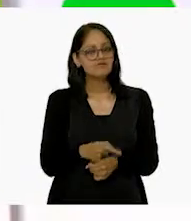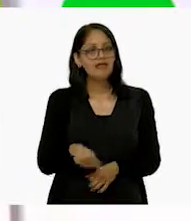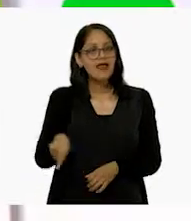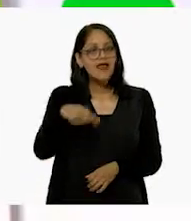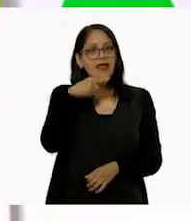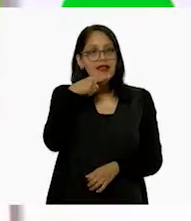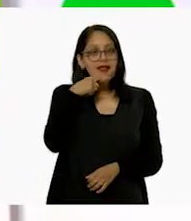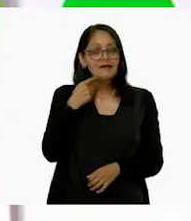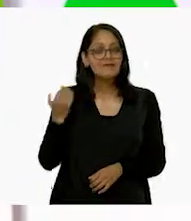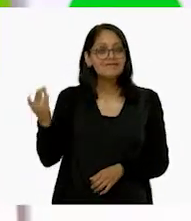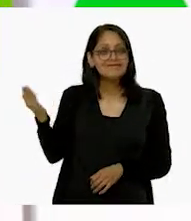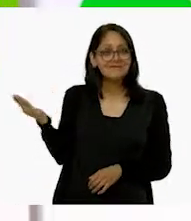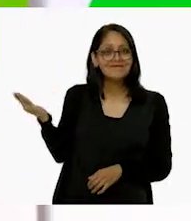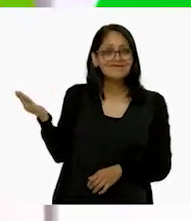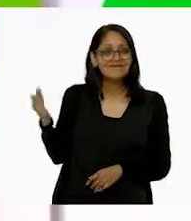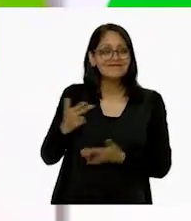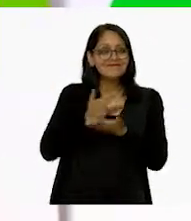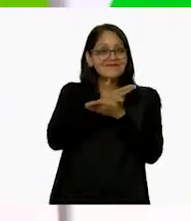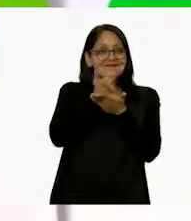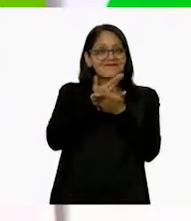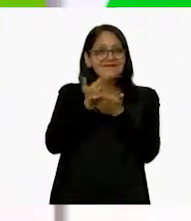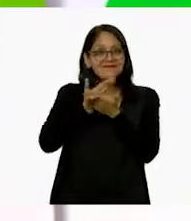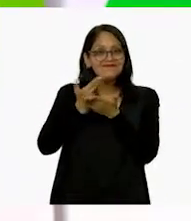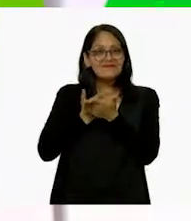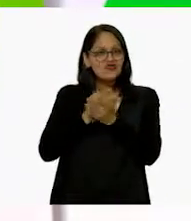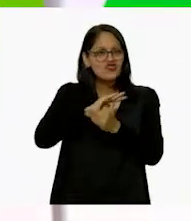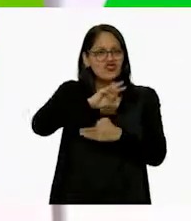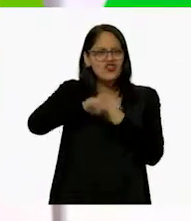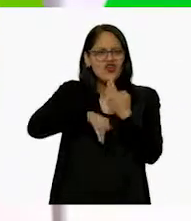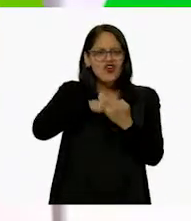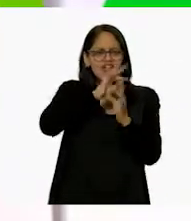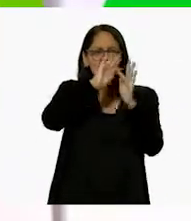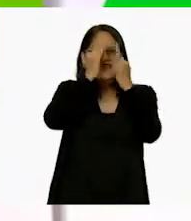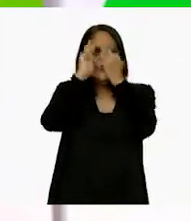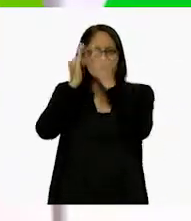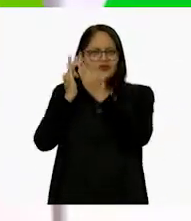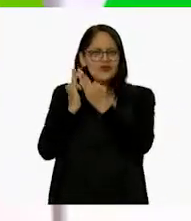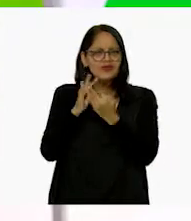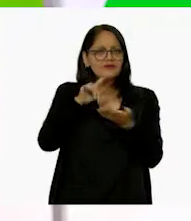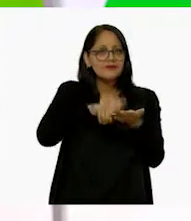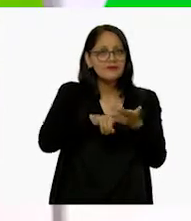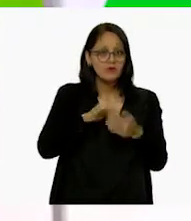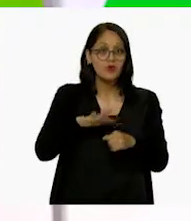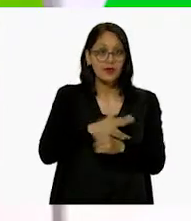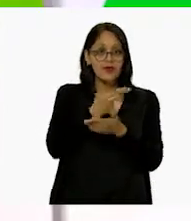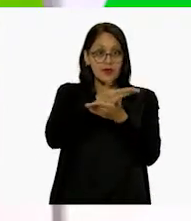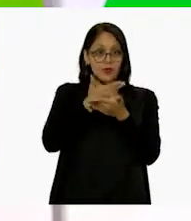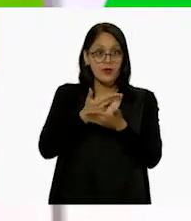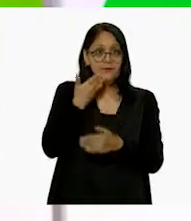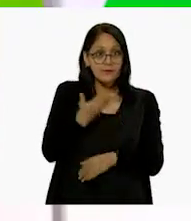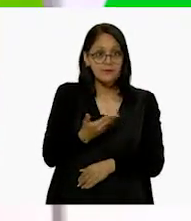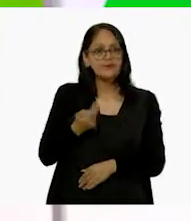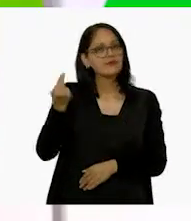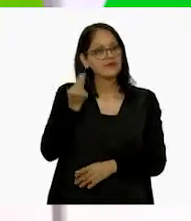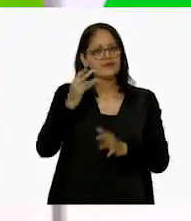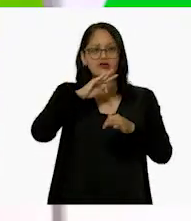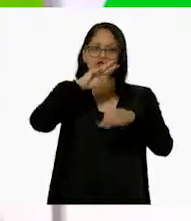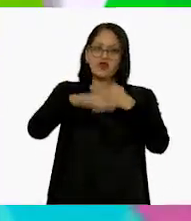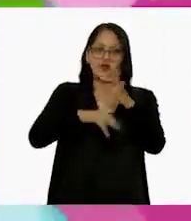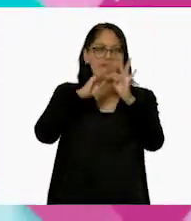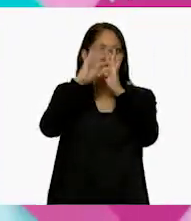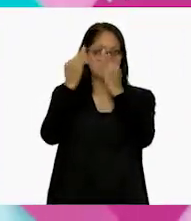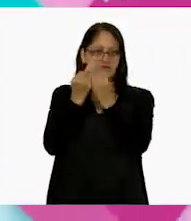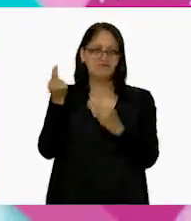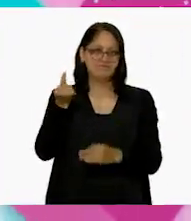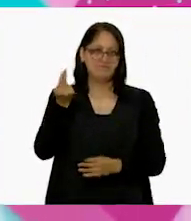lápiz había hecho un dibujo con todas las figuras. Porque para dibujar bien se necesitan todas las figuras